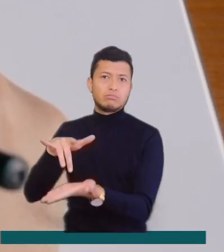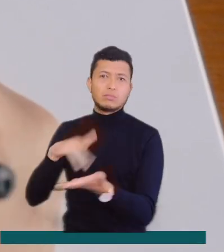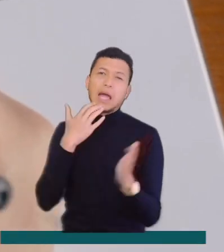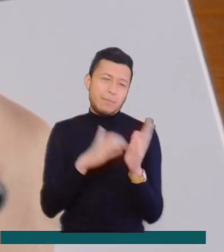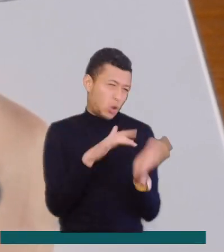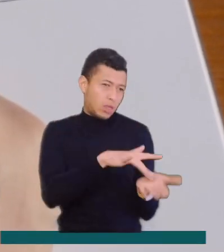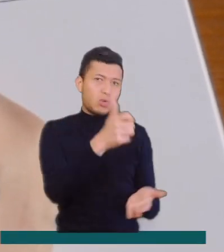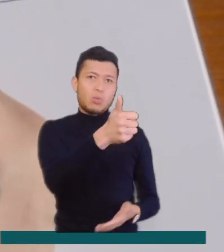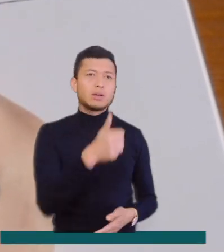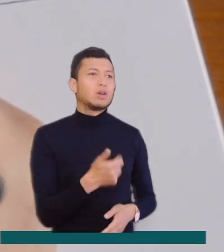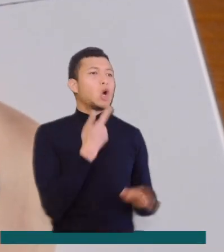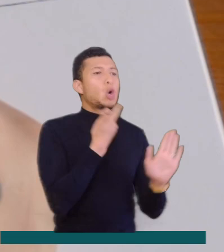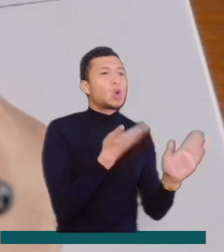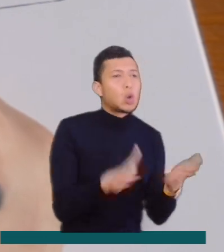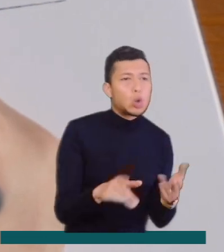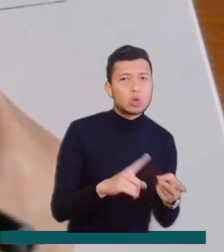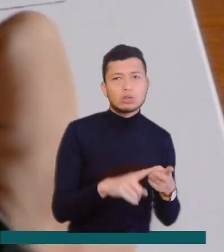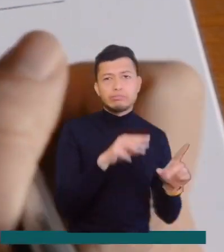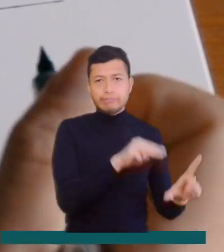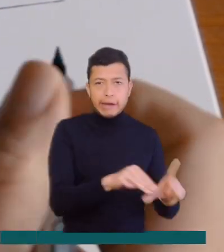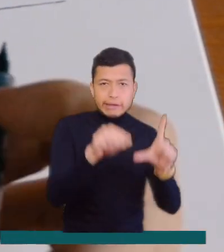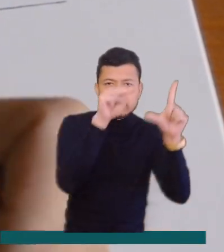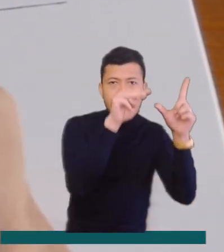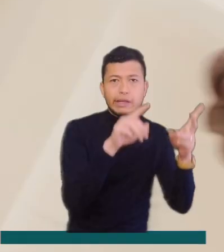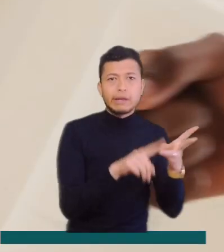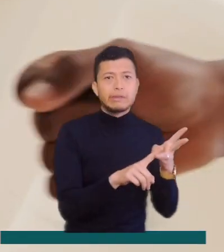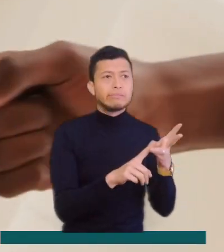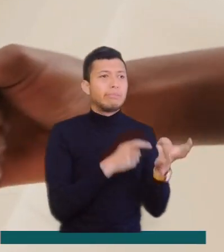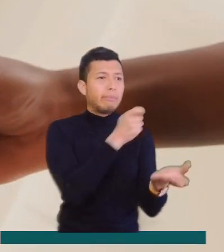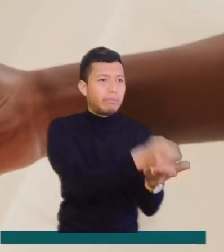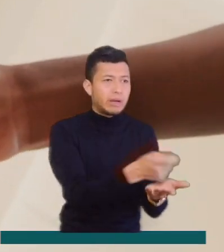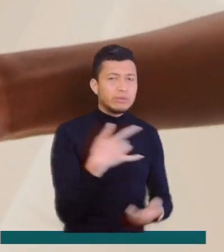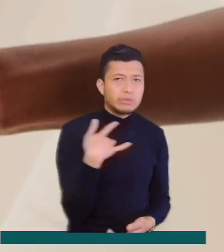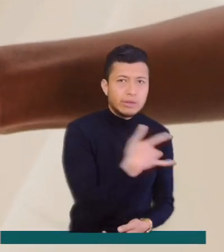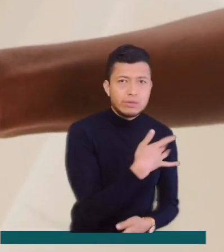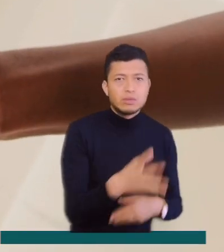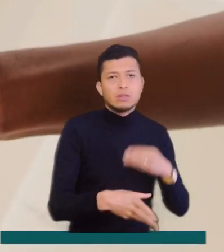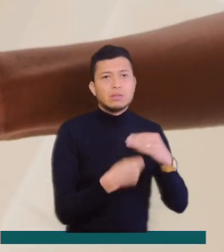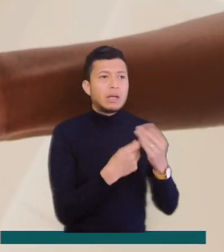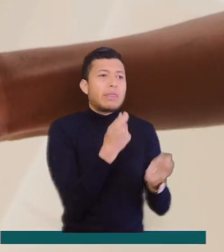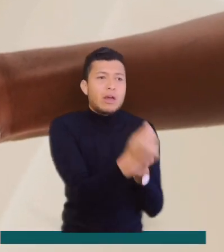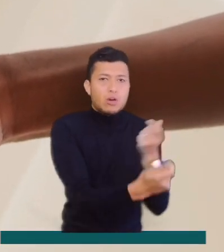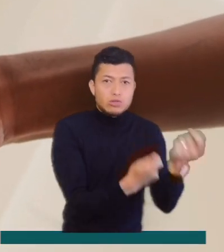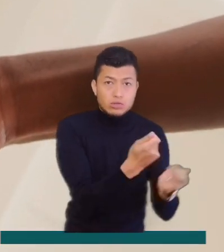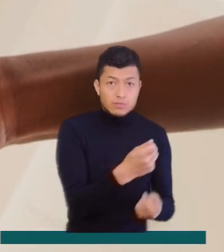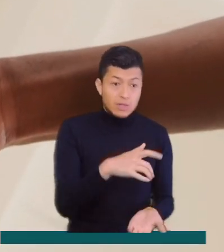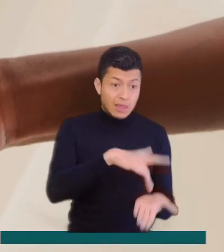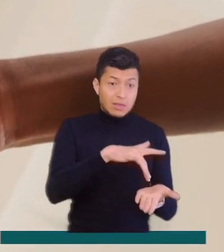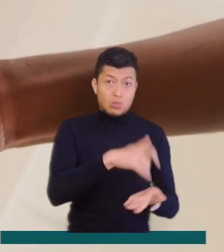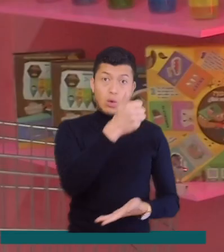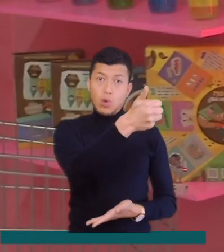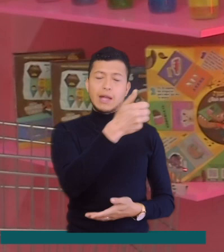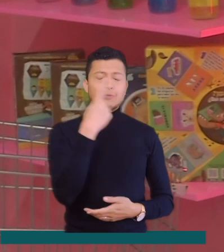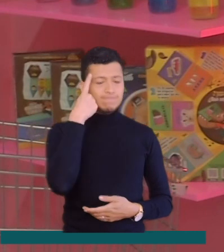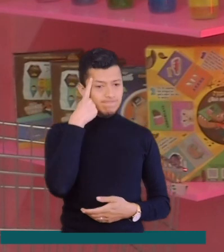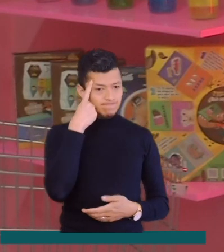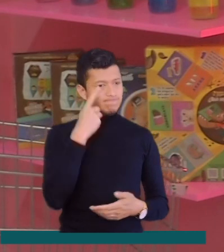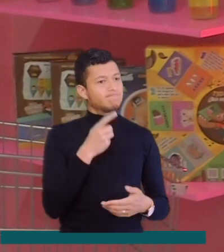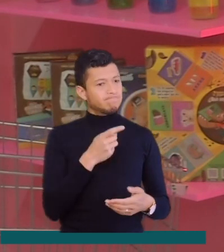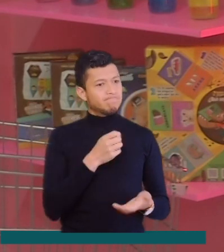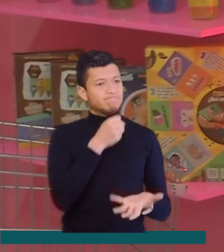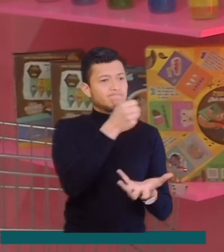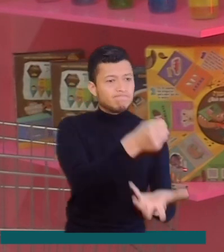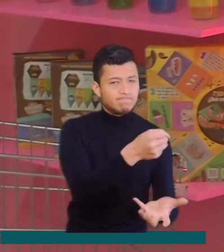cursos, las maestrías, el pago de un seguro médico o invertir en un negocio. De las deudas buenas, consideremos los límites que vamos a invertir.